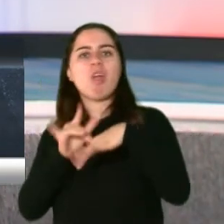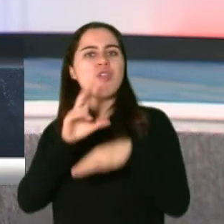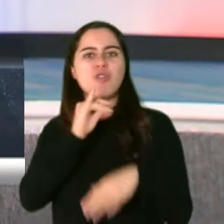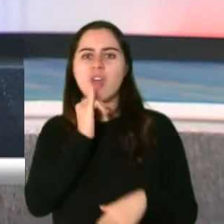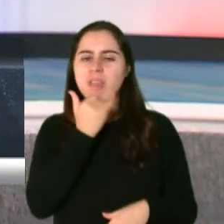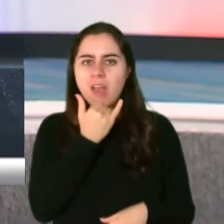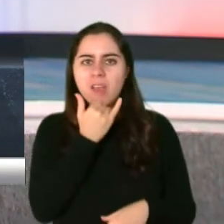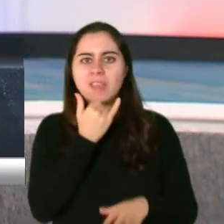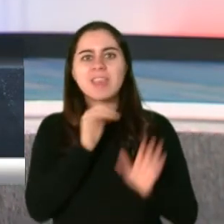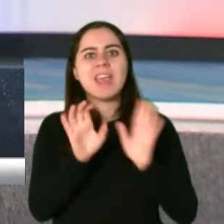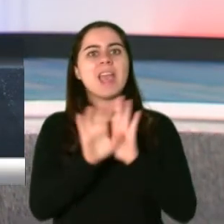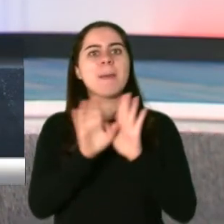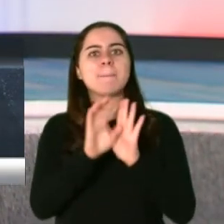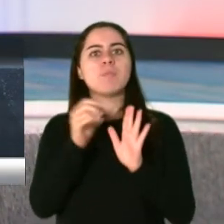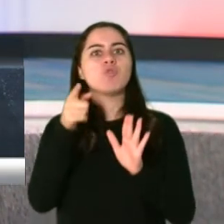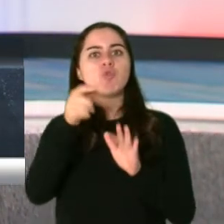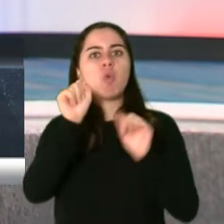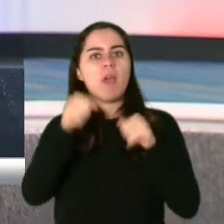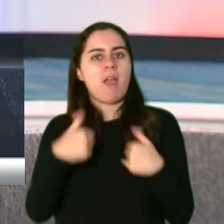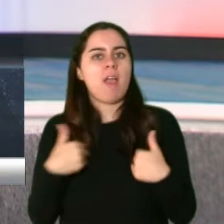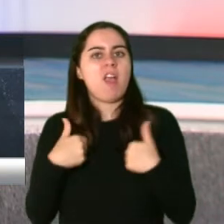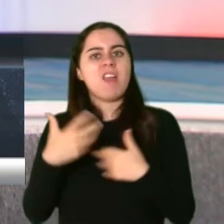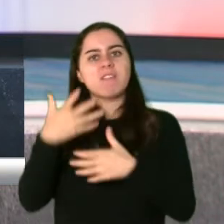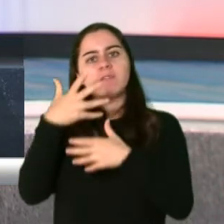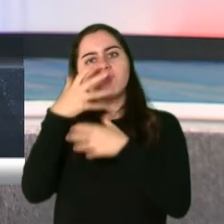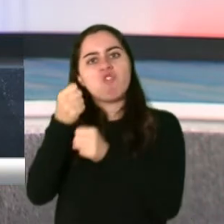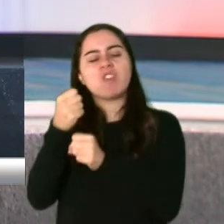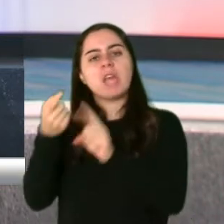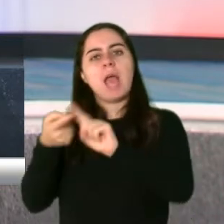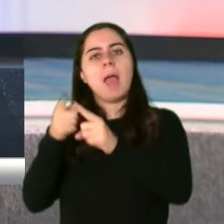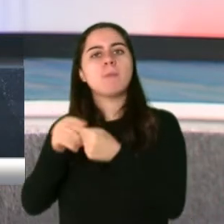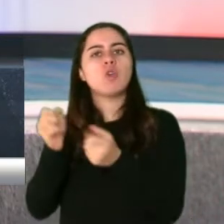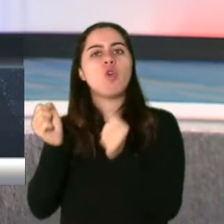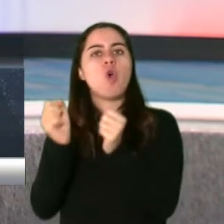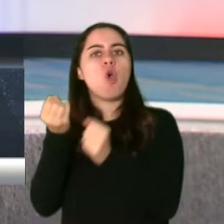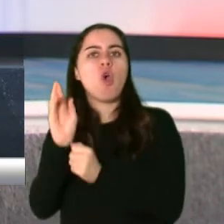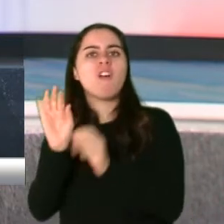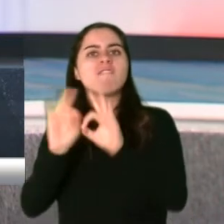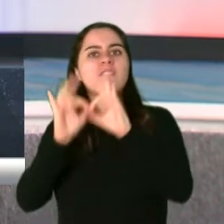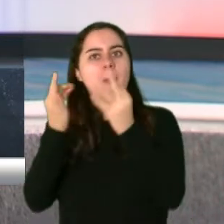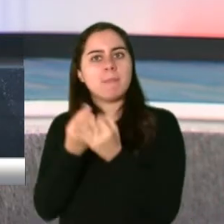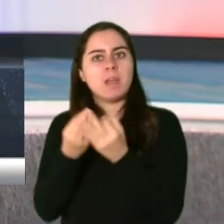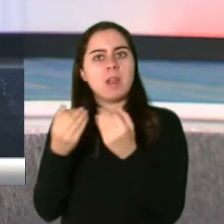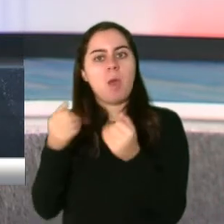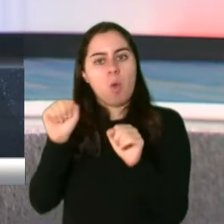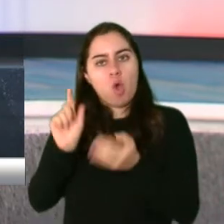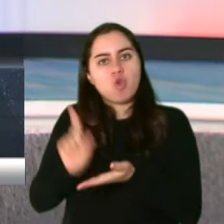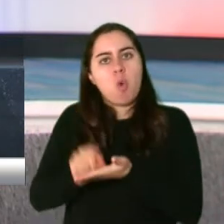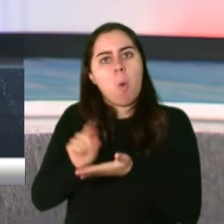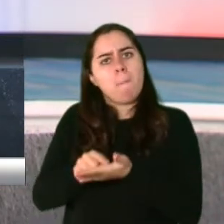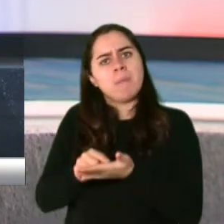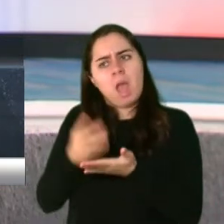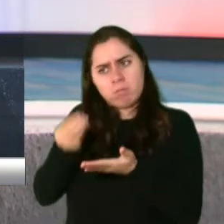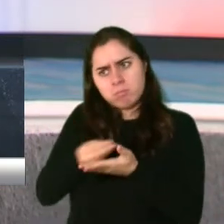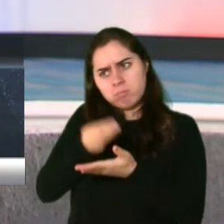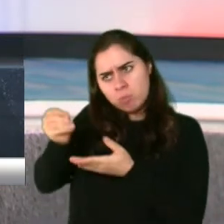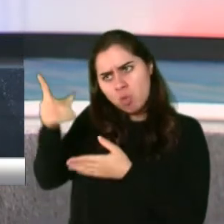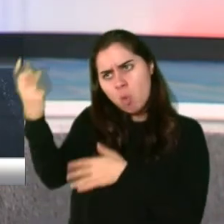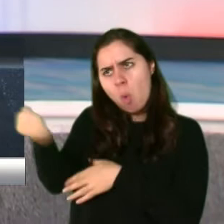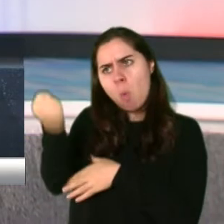si acaso tienes que salir de la propiedad o tener, como quien dice, redundancia, un resguardo y tener una copia. Si tienes facilidades por la parte tecnológica,